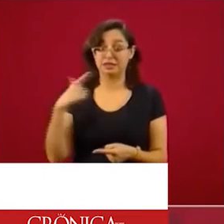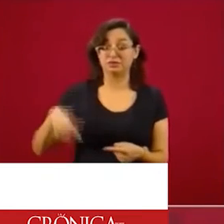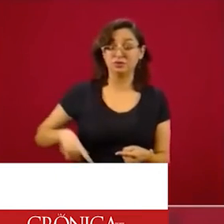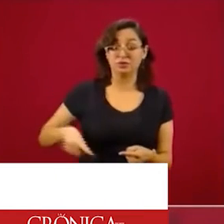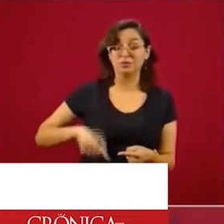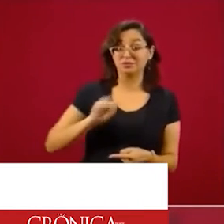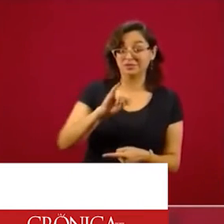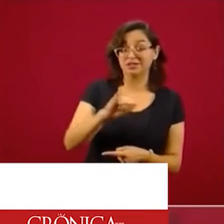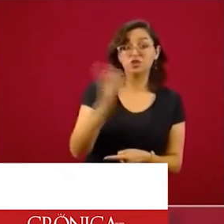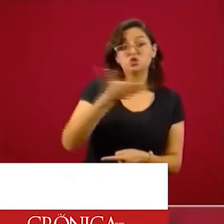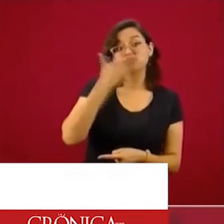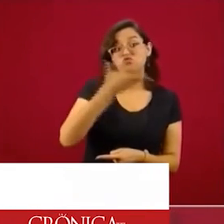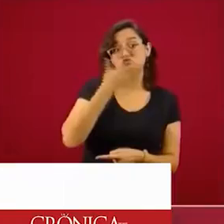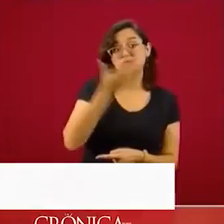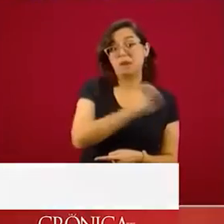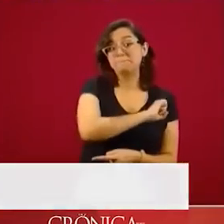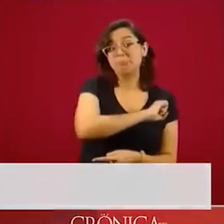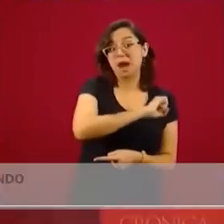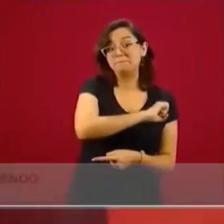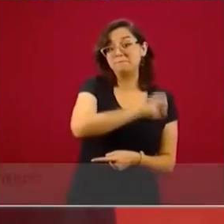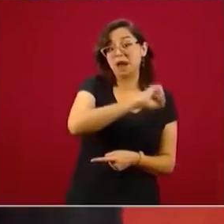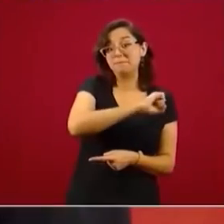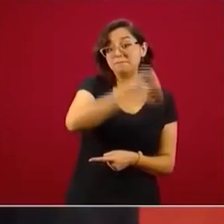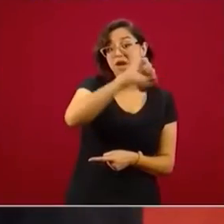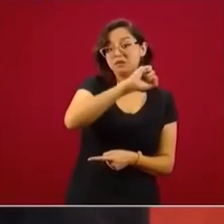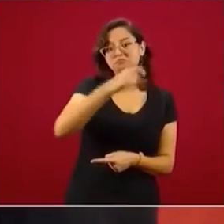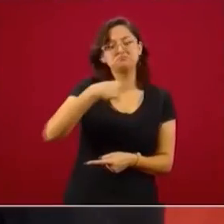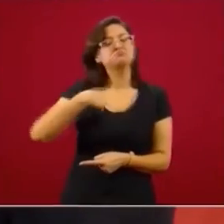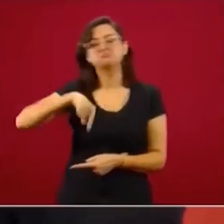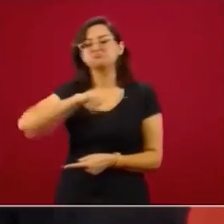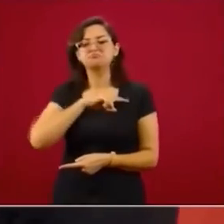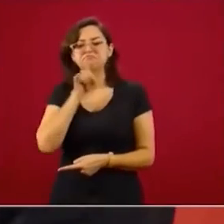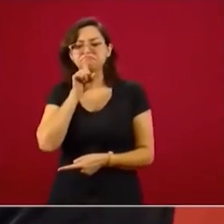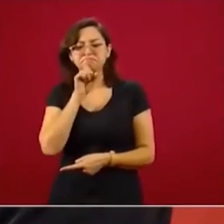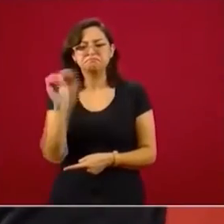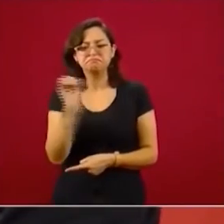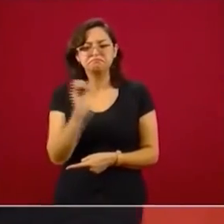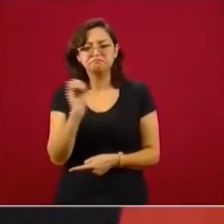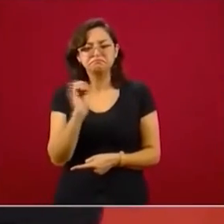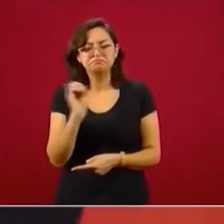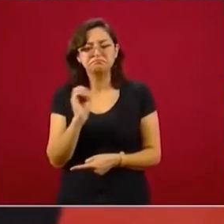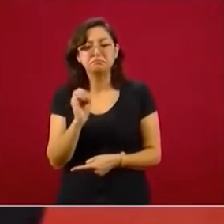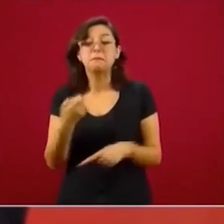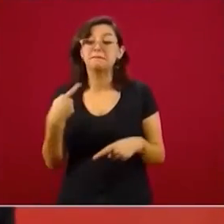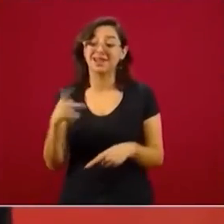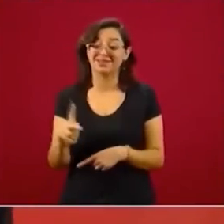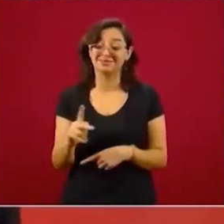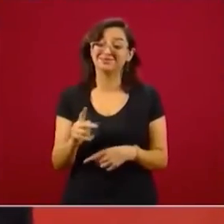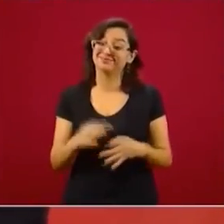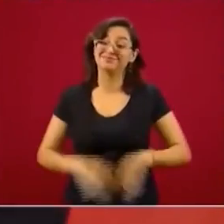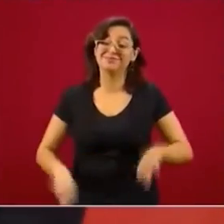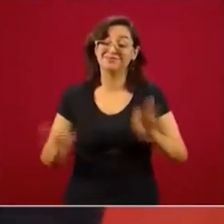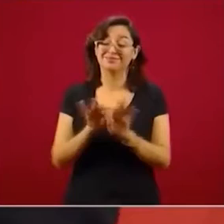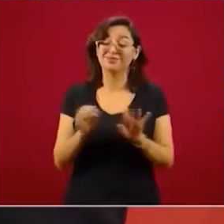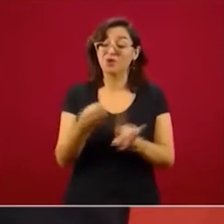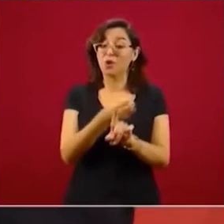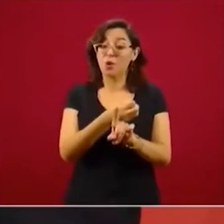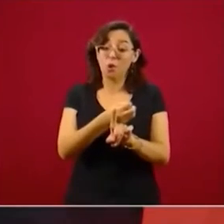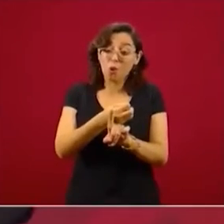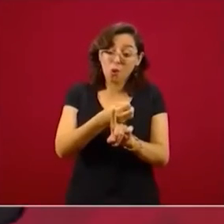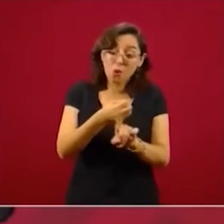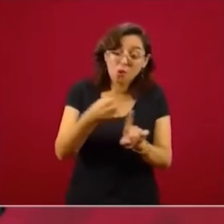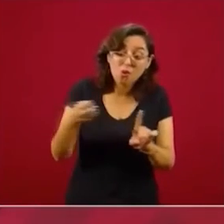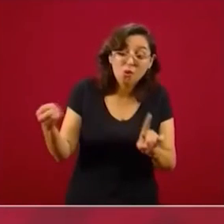necesitamos también poner orden y que ya no se